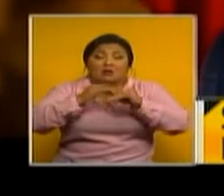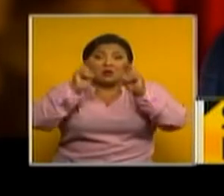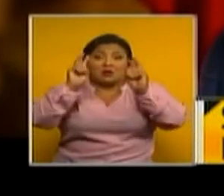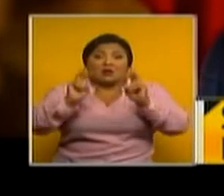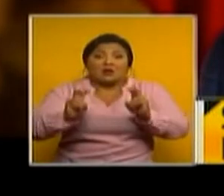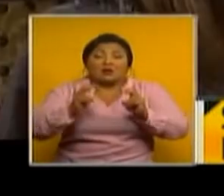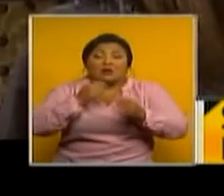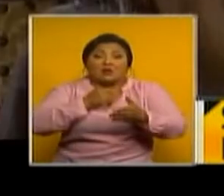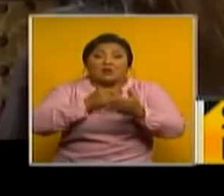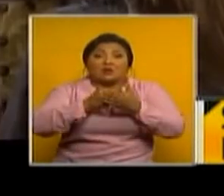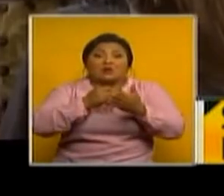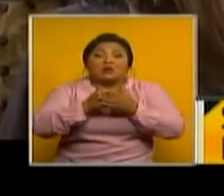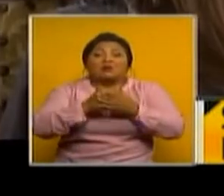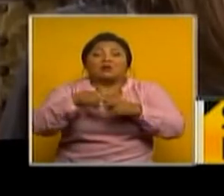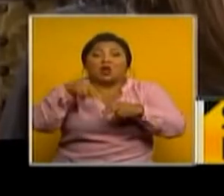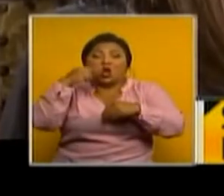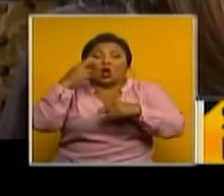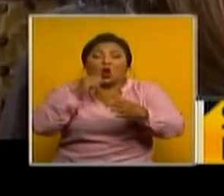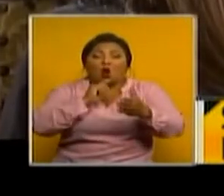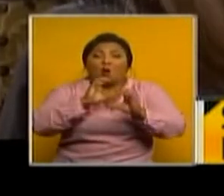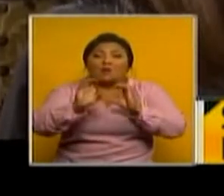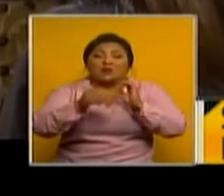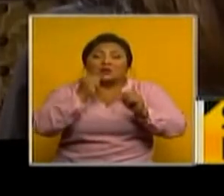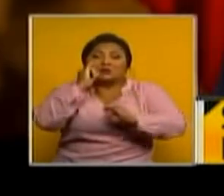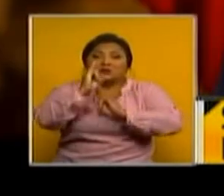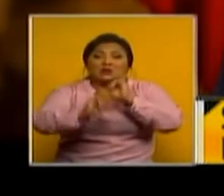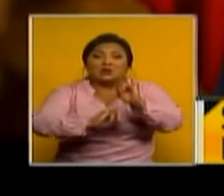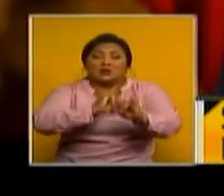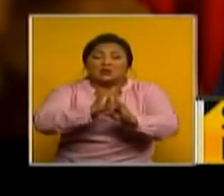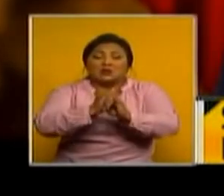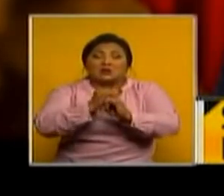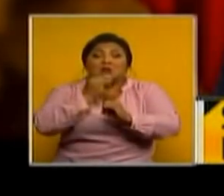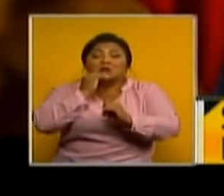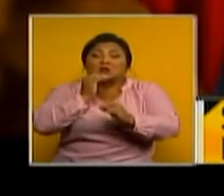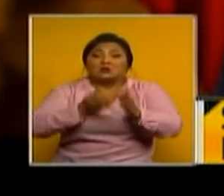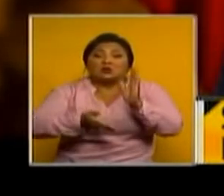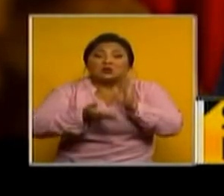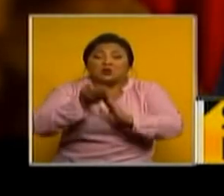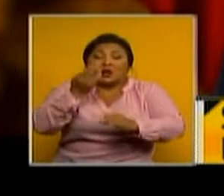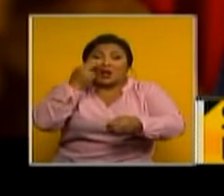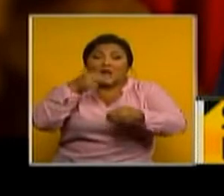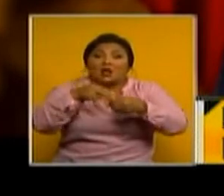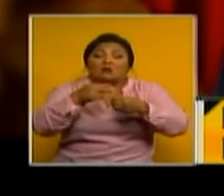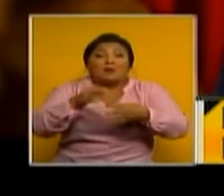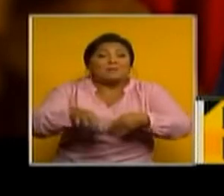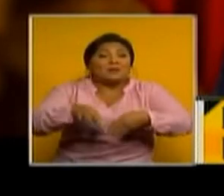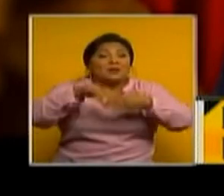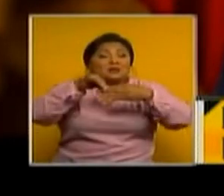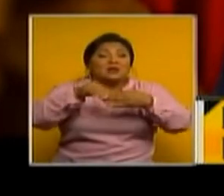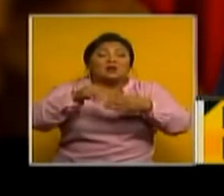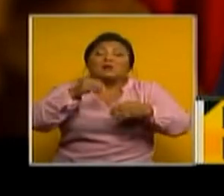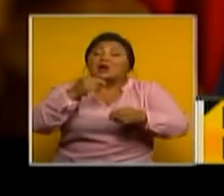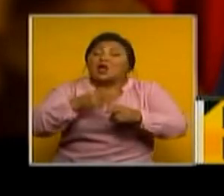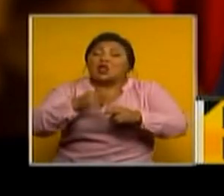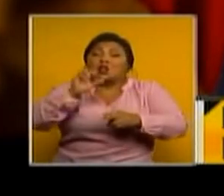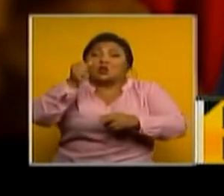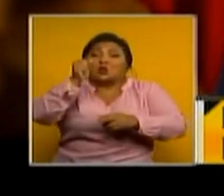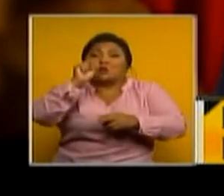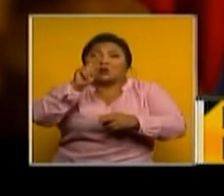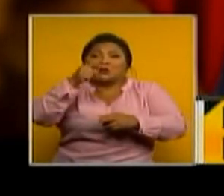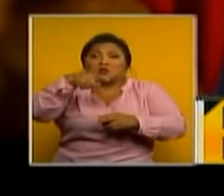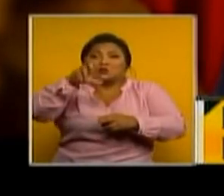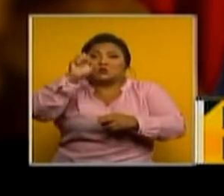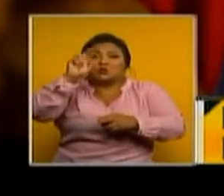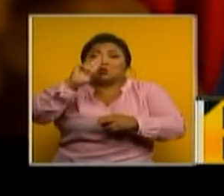tema en una entrevista con un medio de comunicación internacional. Subir la gasolina principalmente, la gasolina super que es utilizada